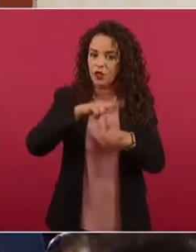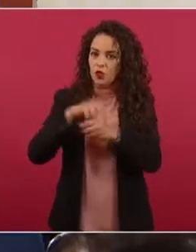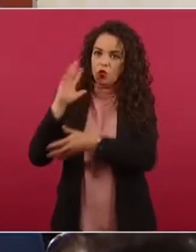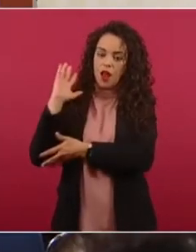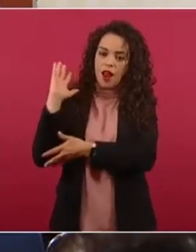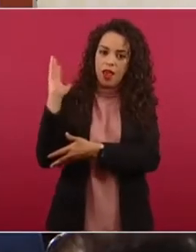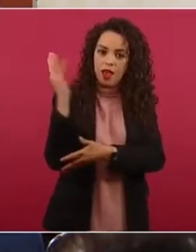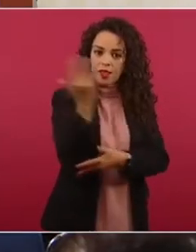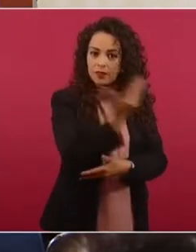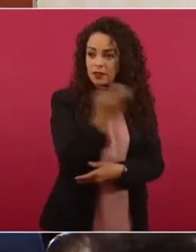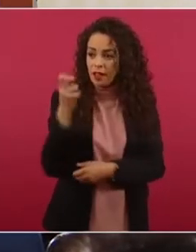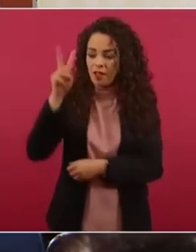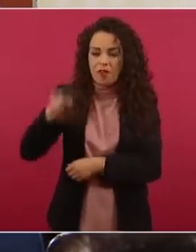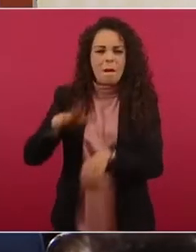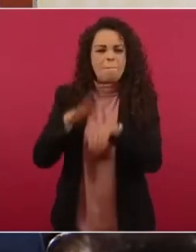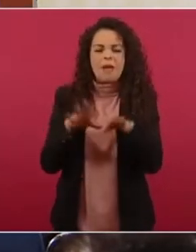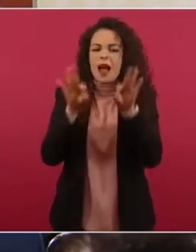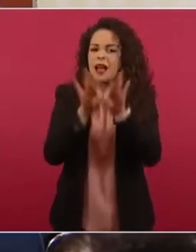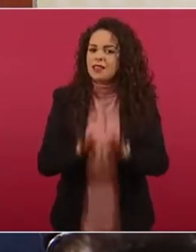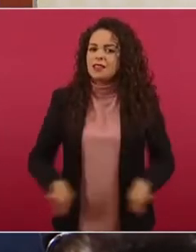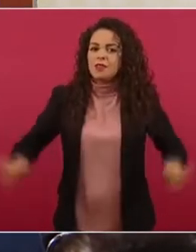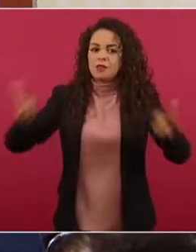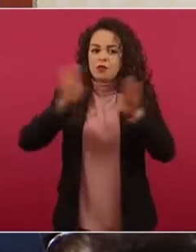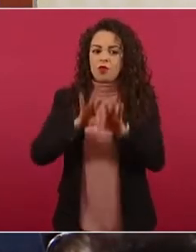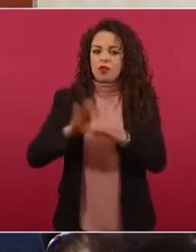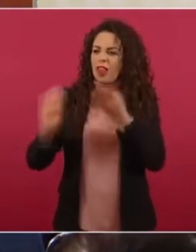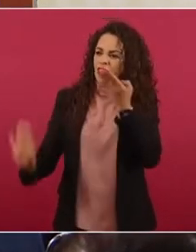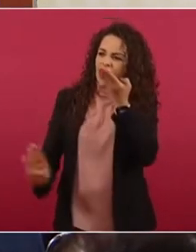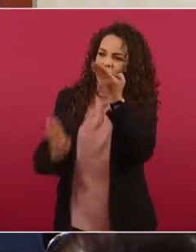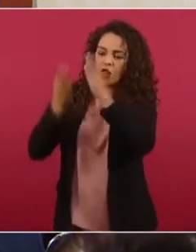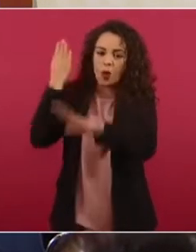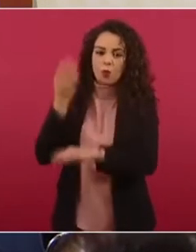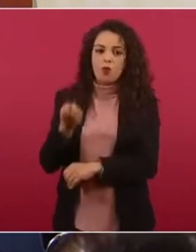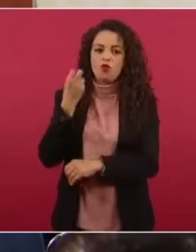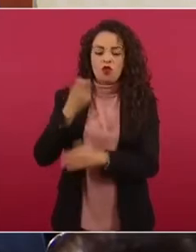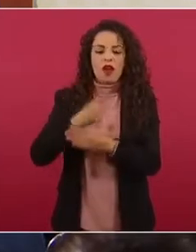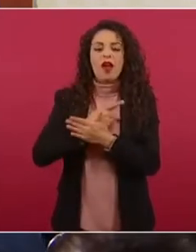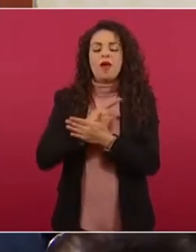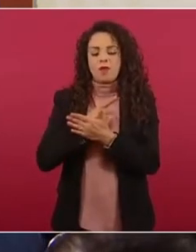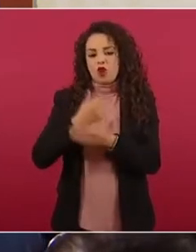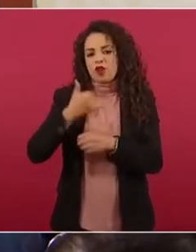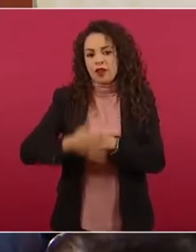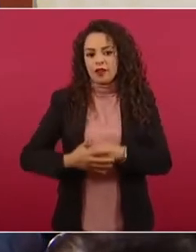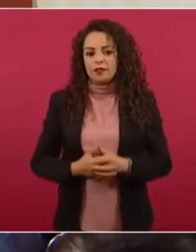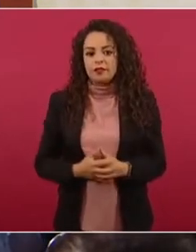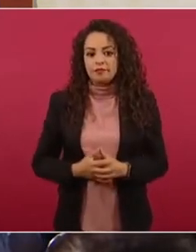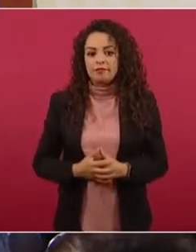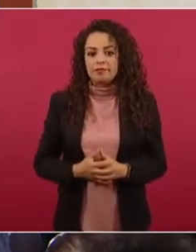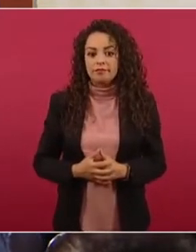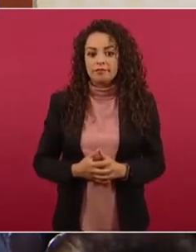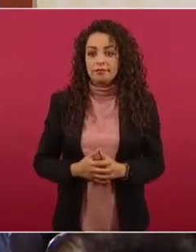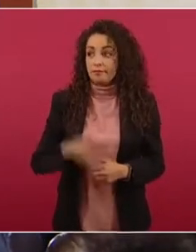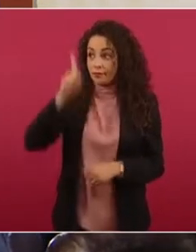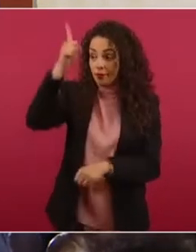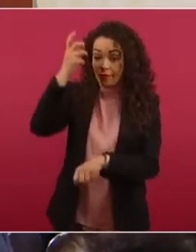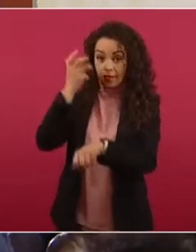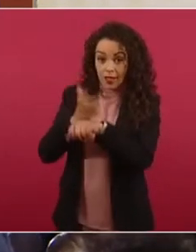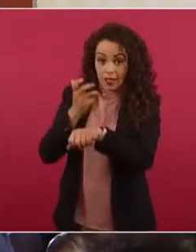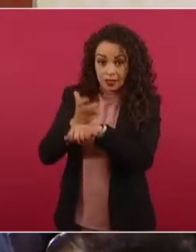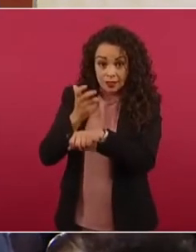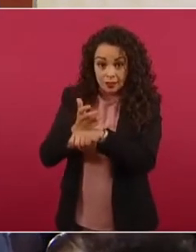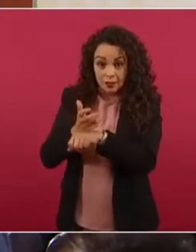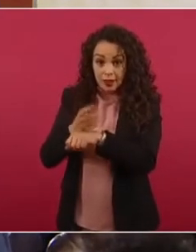más importante del mundo. en Estados Unidos no están invirtiendo mil